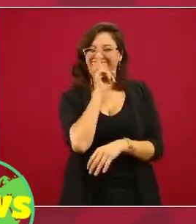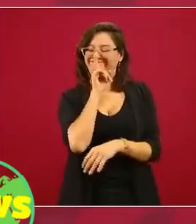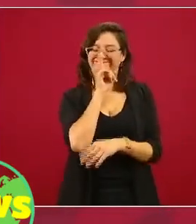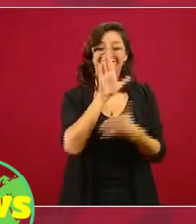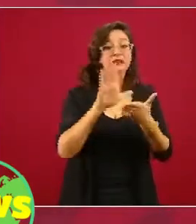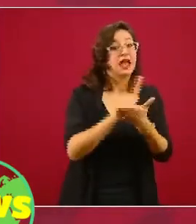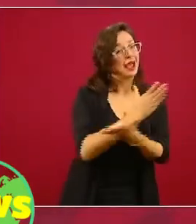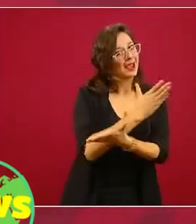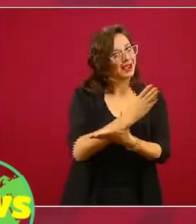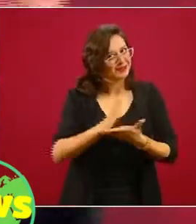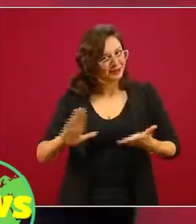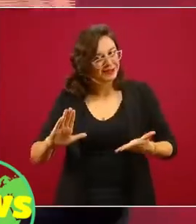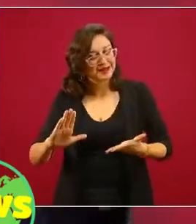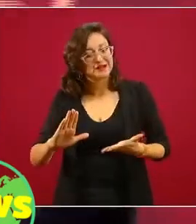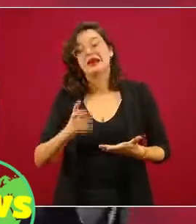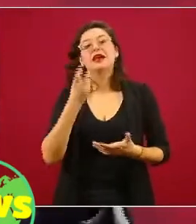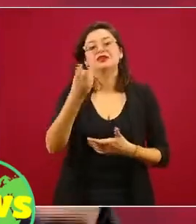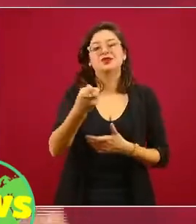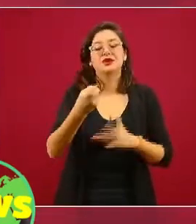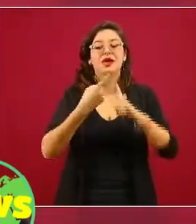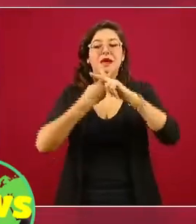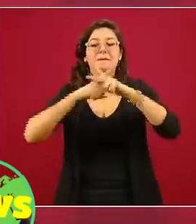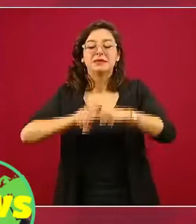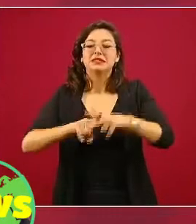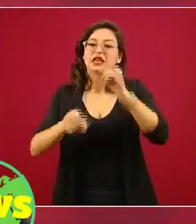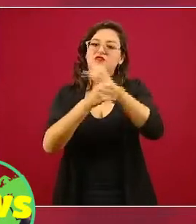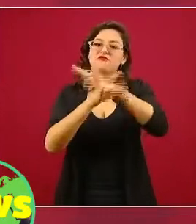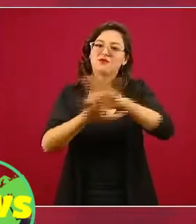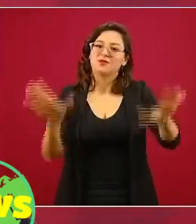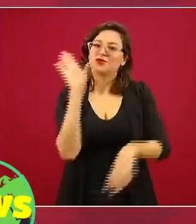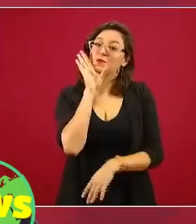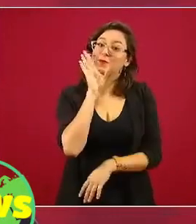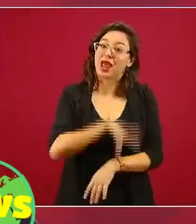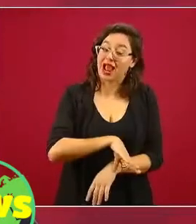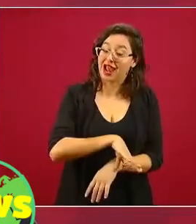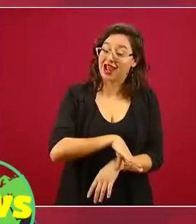si no, así es como se empieza a hacer la desinformación.